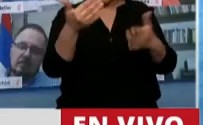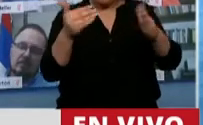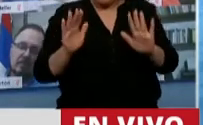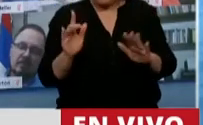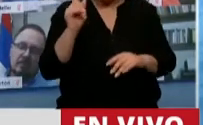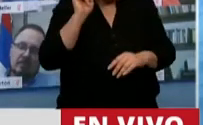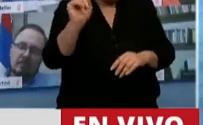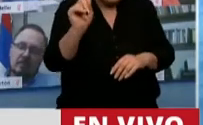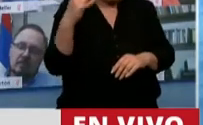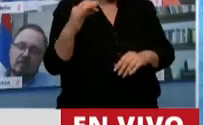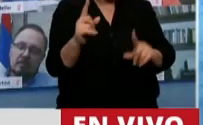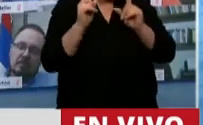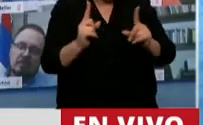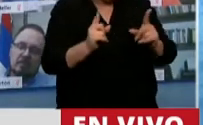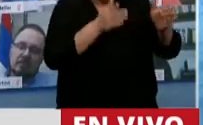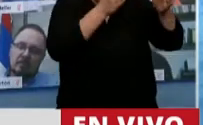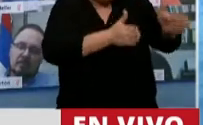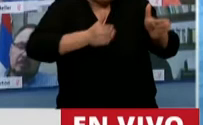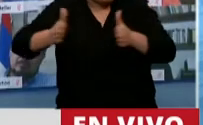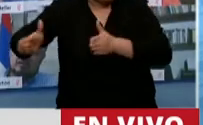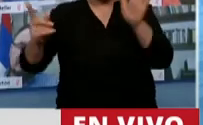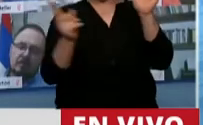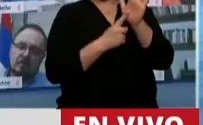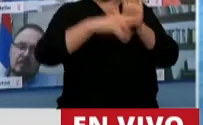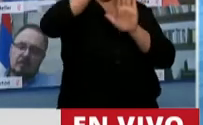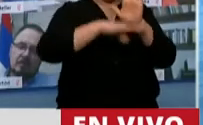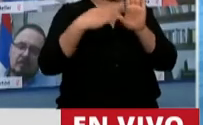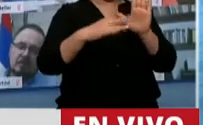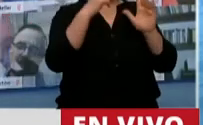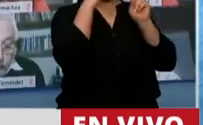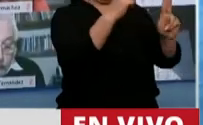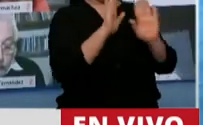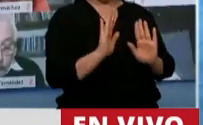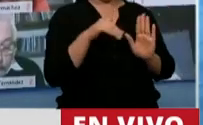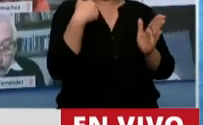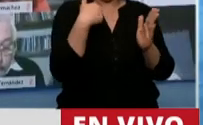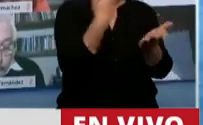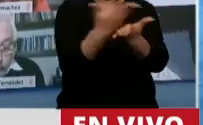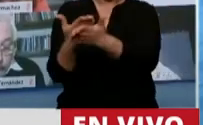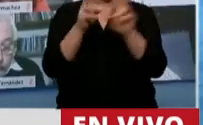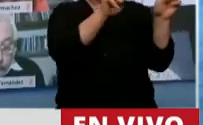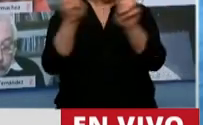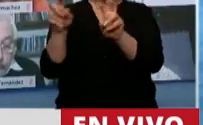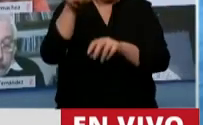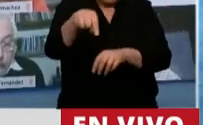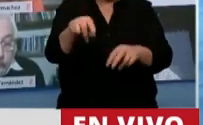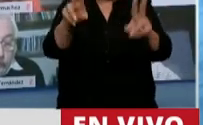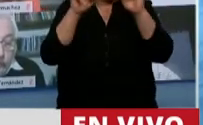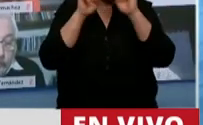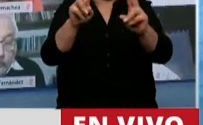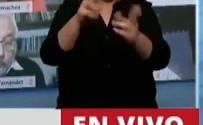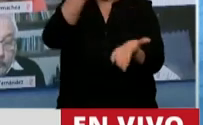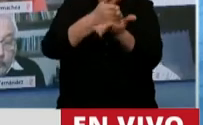hacerlo si respeta esos procedimientos que están reglados. Y eso hace al respeto de nuestro Estado de Derecho